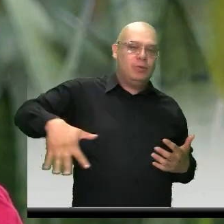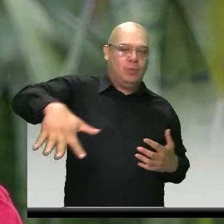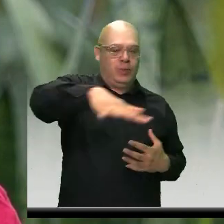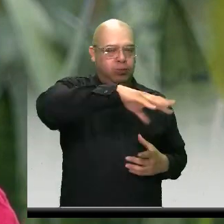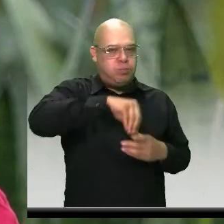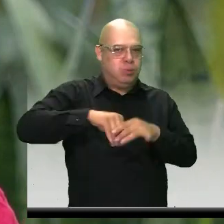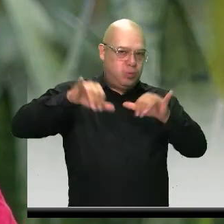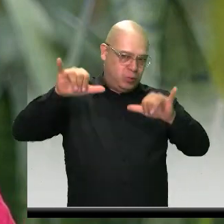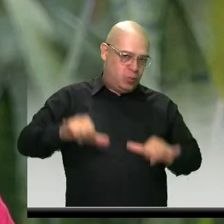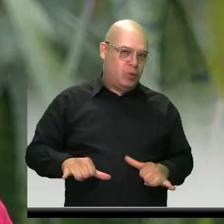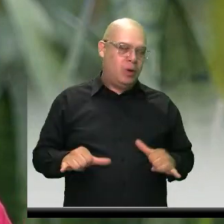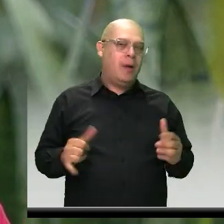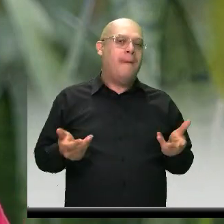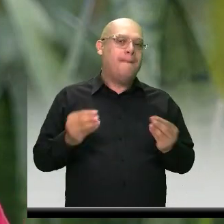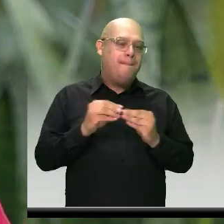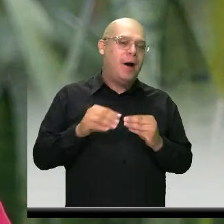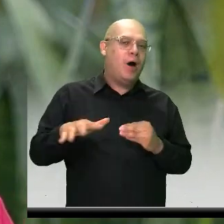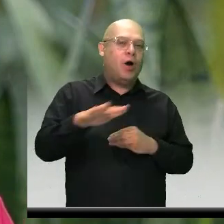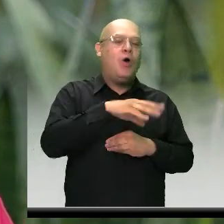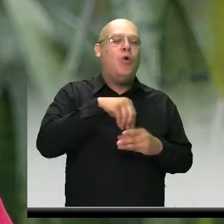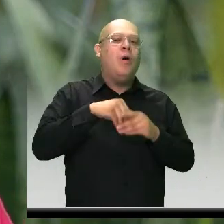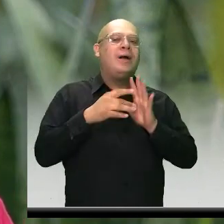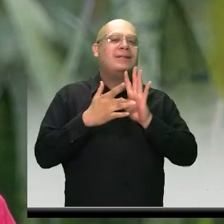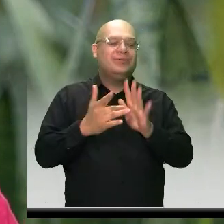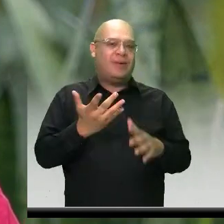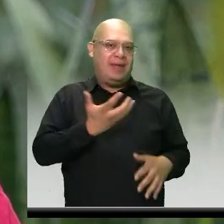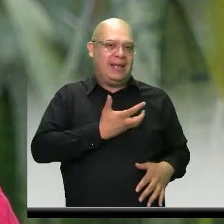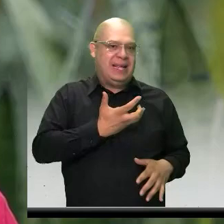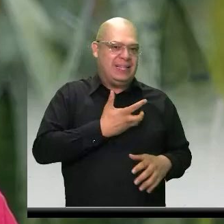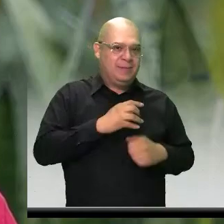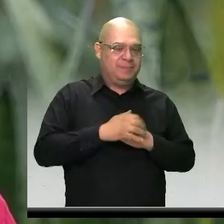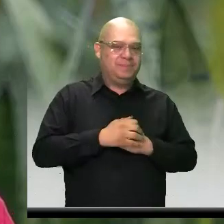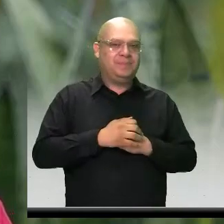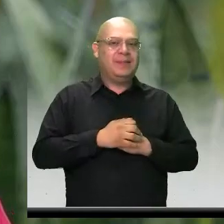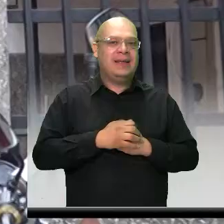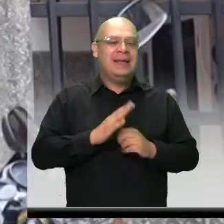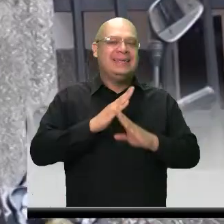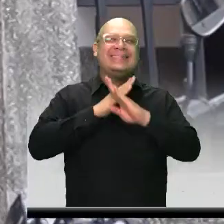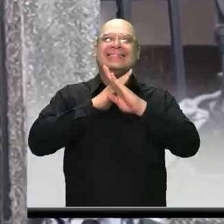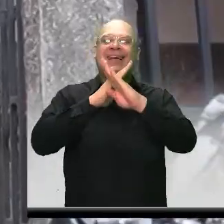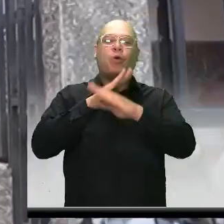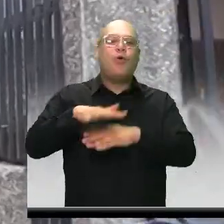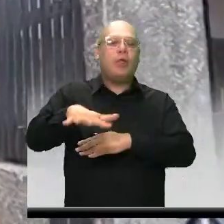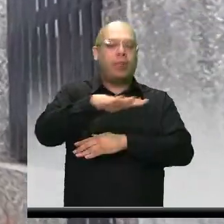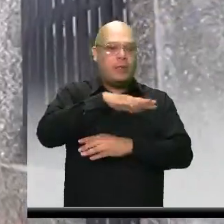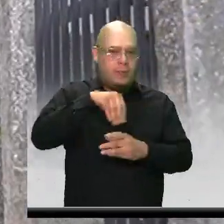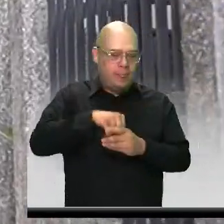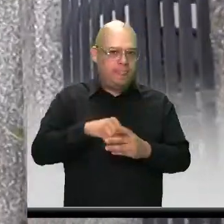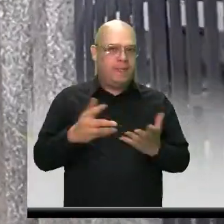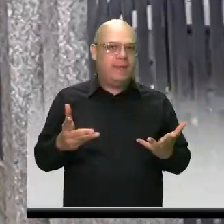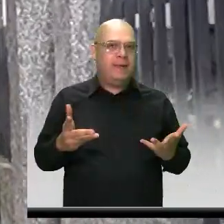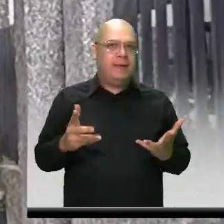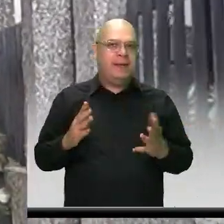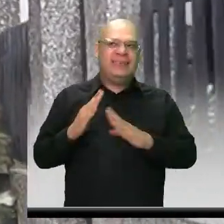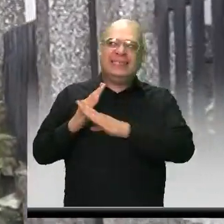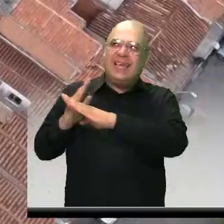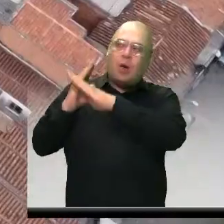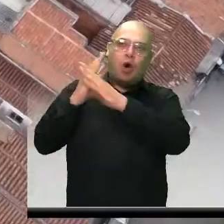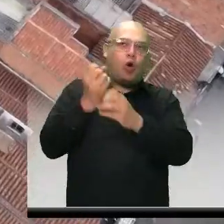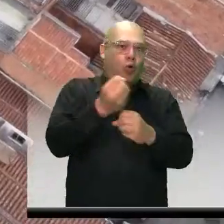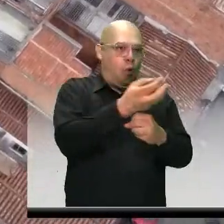y lo que puede ofrecer la Alcaldía en cuanto a seguridad de los barrios y de las comunas